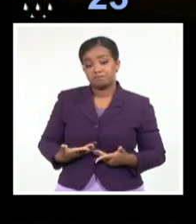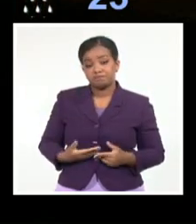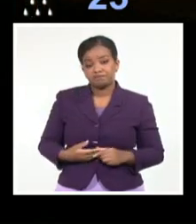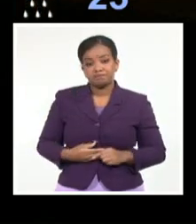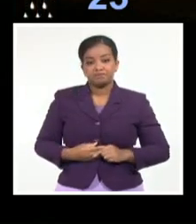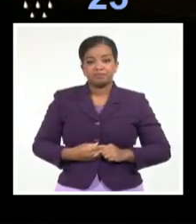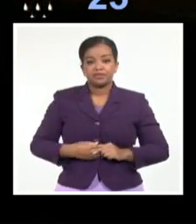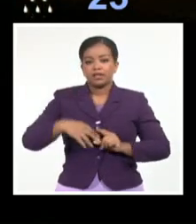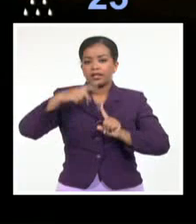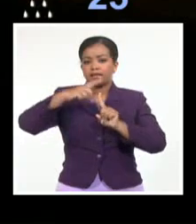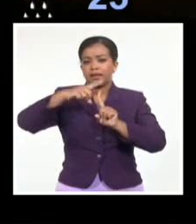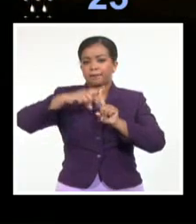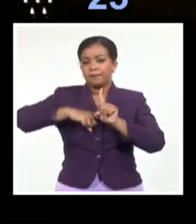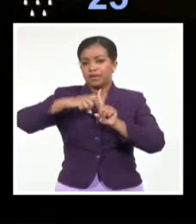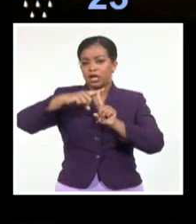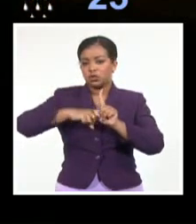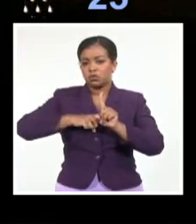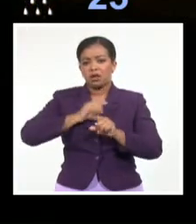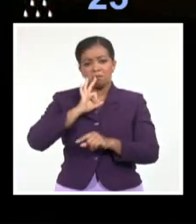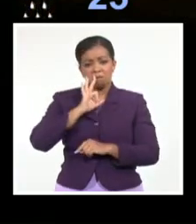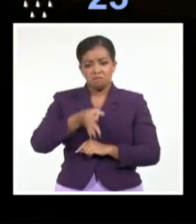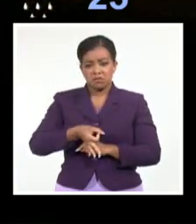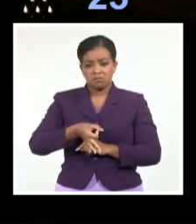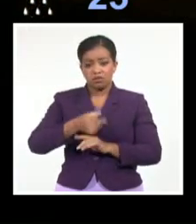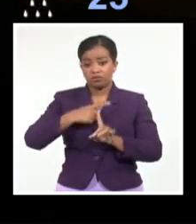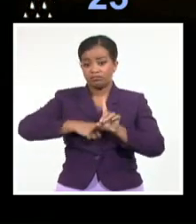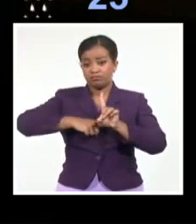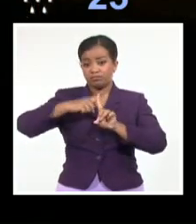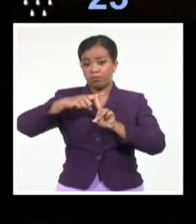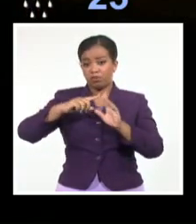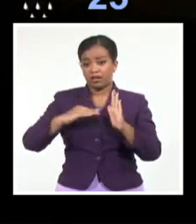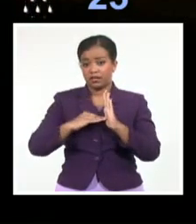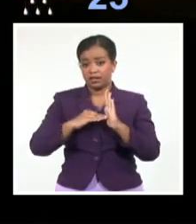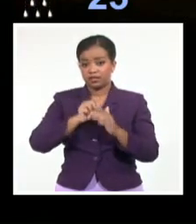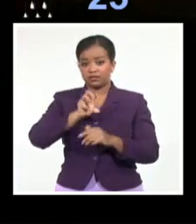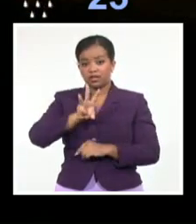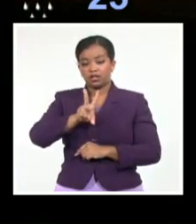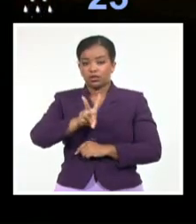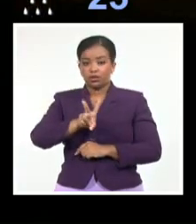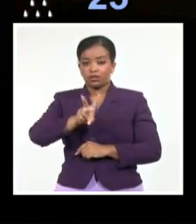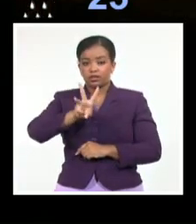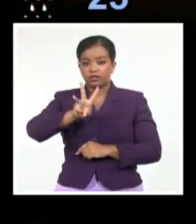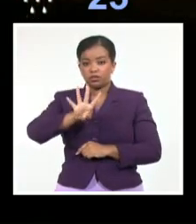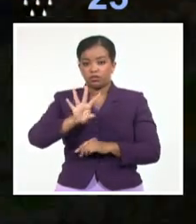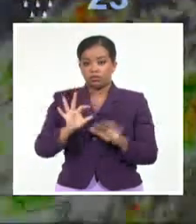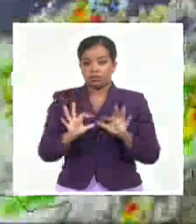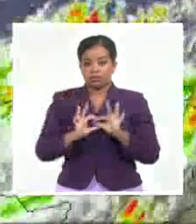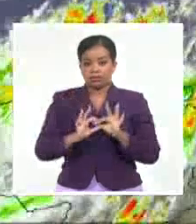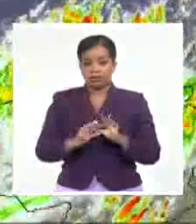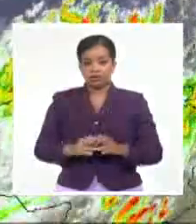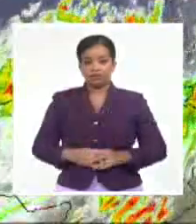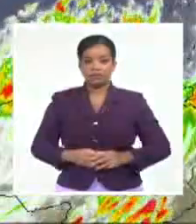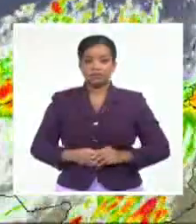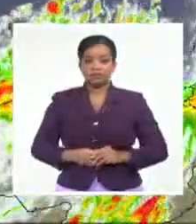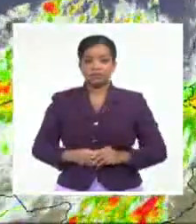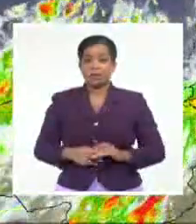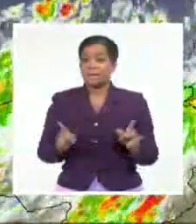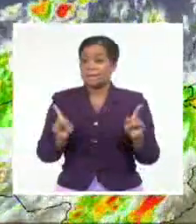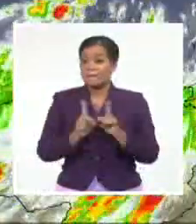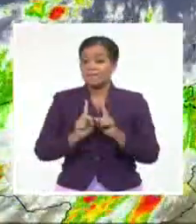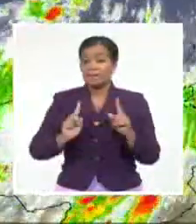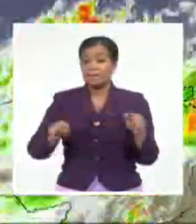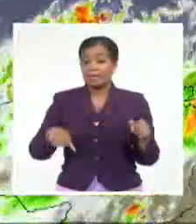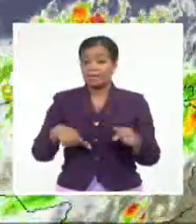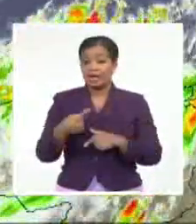presiones. Las temperaturas con poco cambio, las máximas en la tarde entre 32 y 34 grados Celsius. En resumen para mañana,